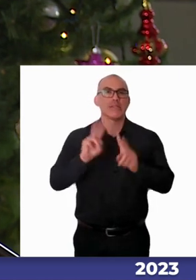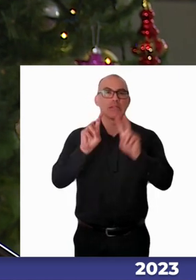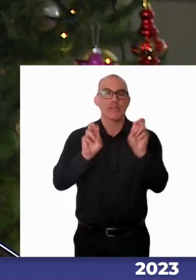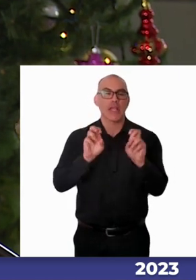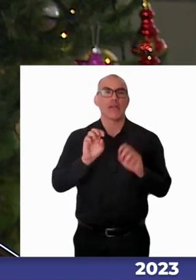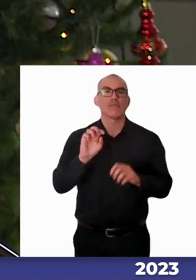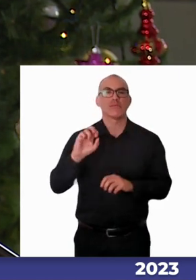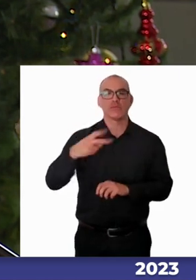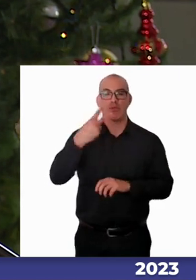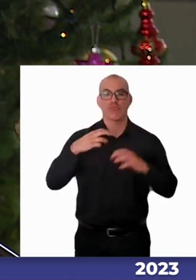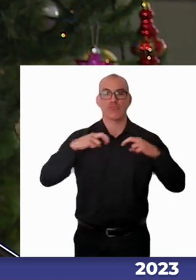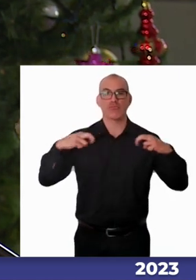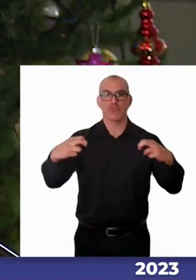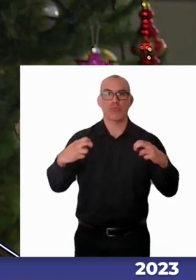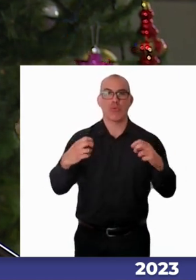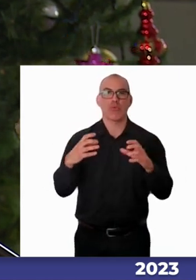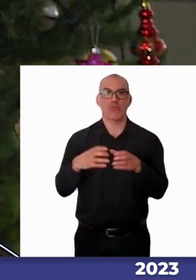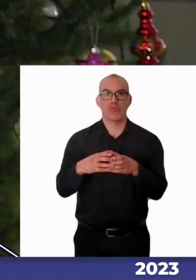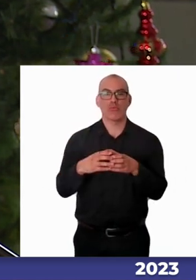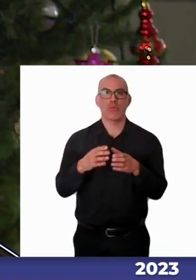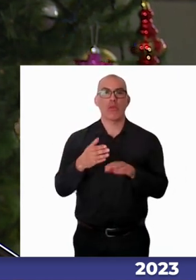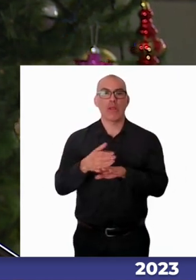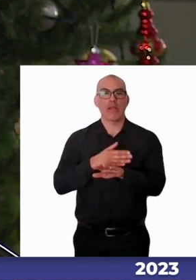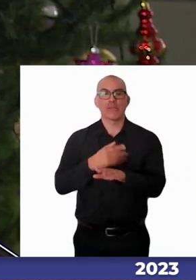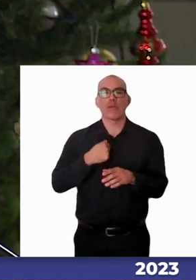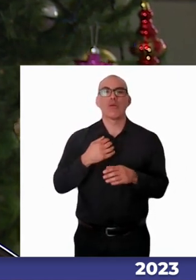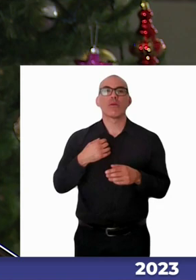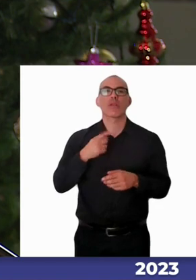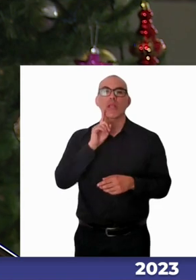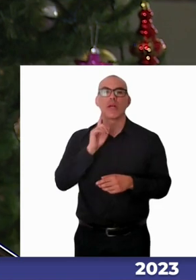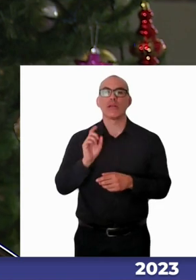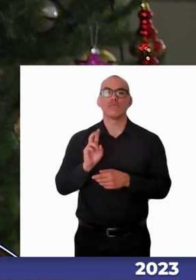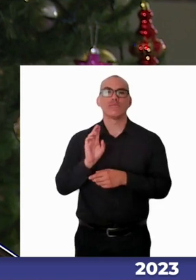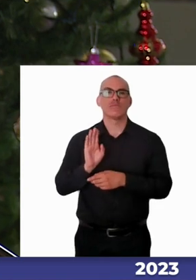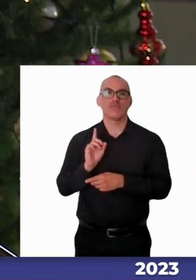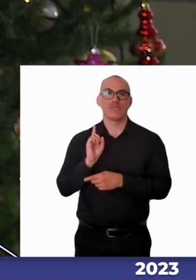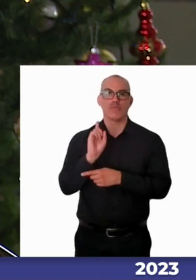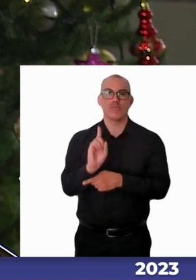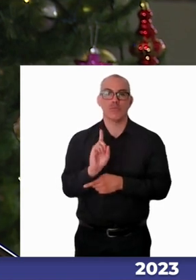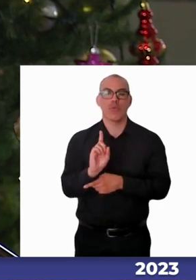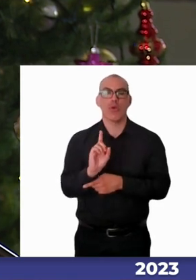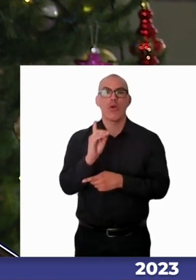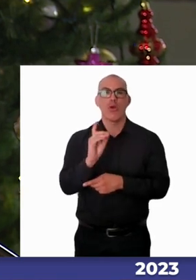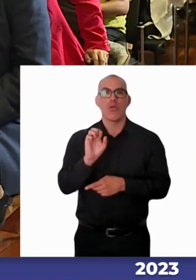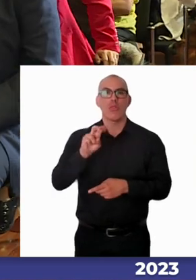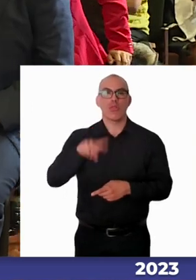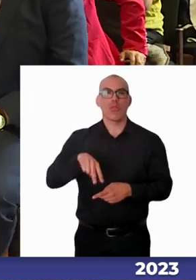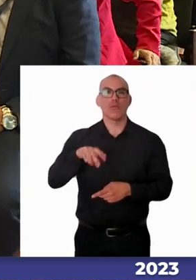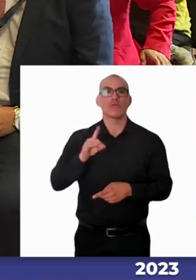ustedes al secretario general de la Cámara de Diputadas y Diputados, don Miguel Landeros Perkic.